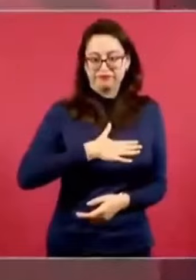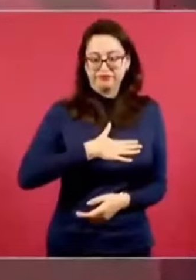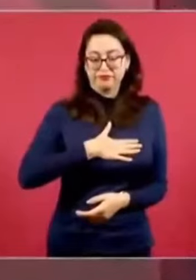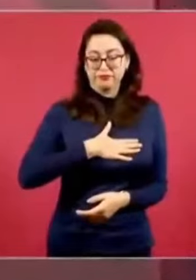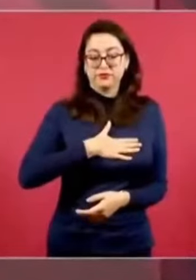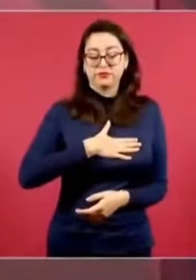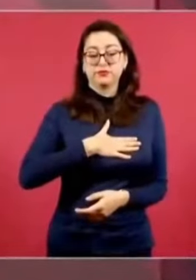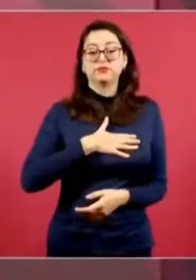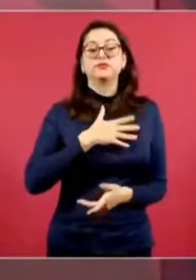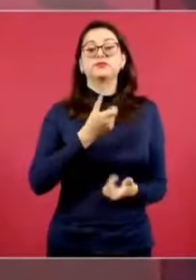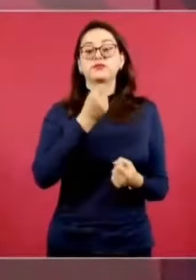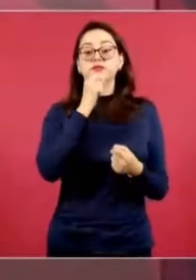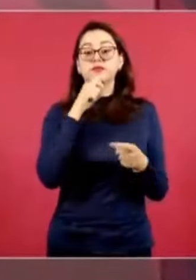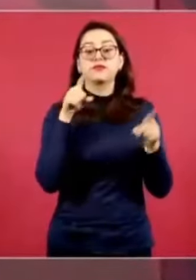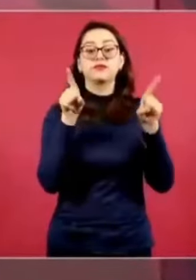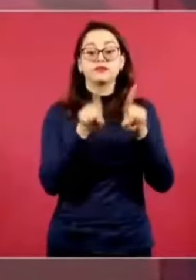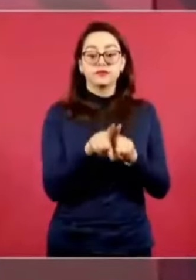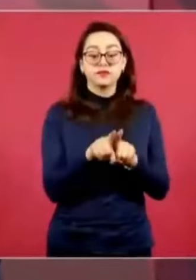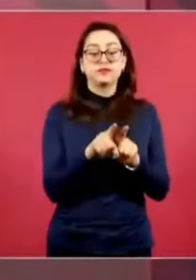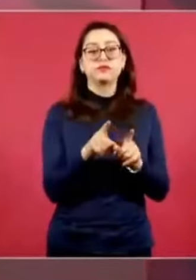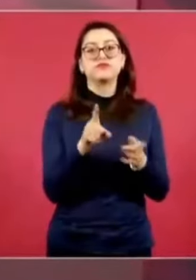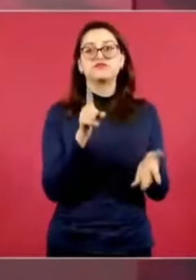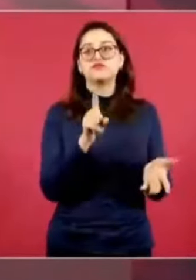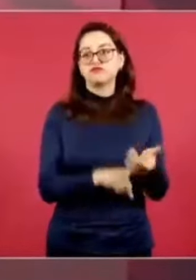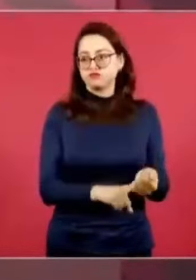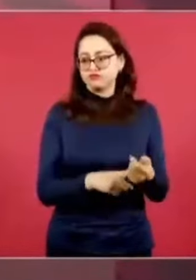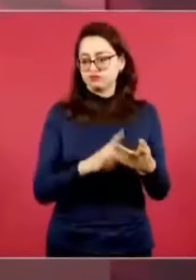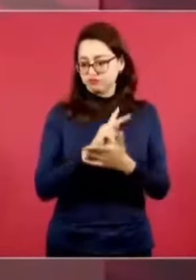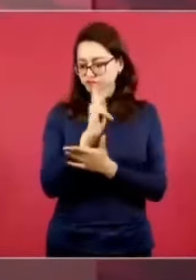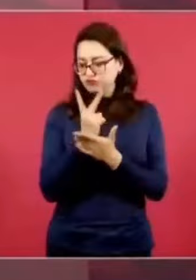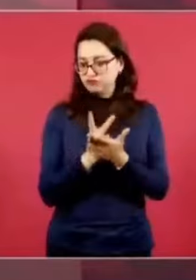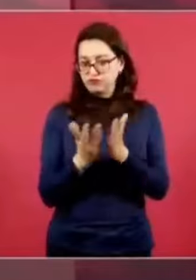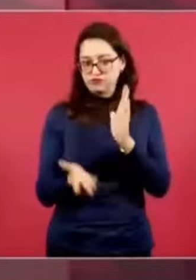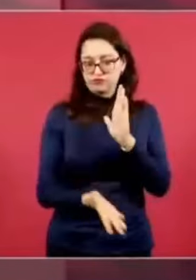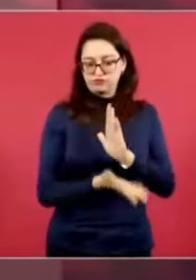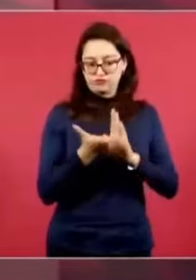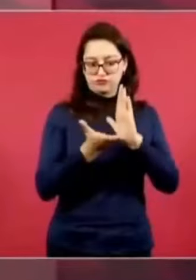incluye construcción de vivienda, que se ha hecho ya,